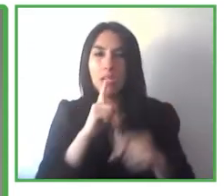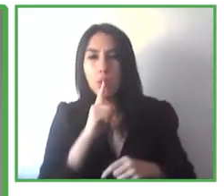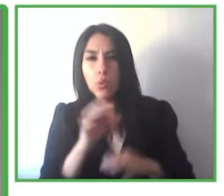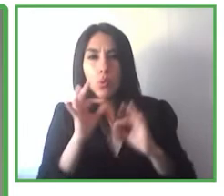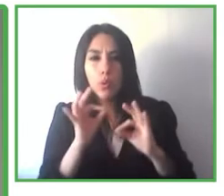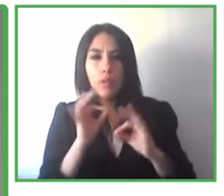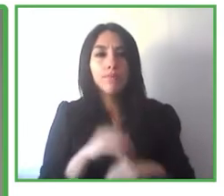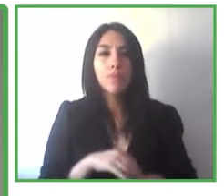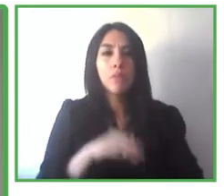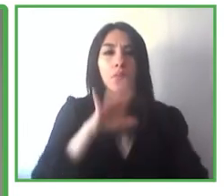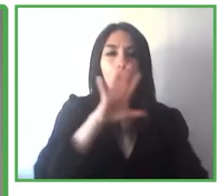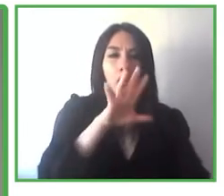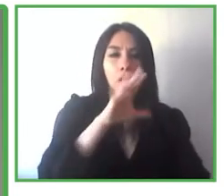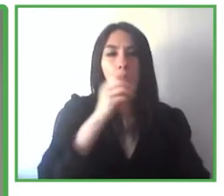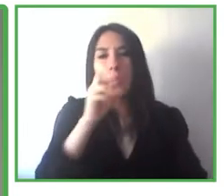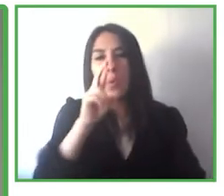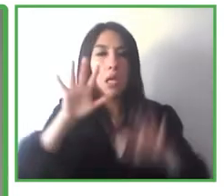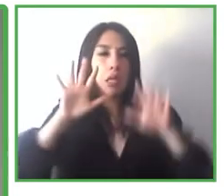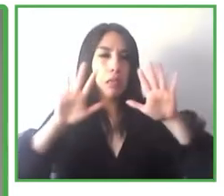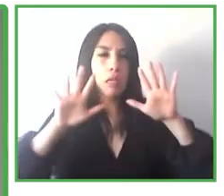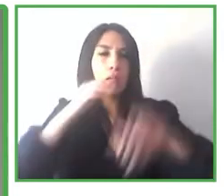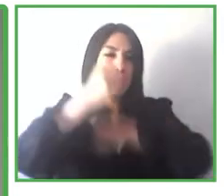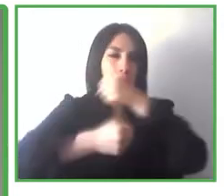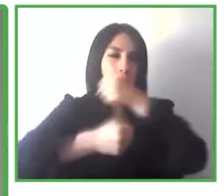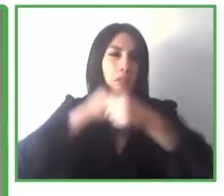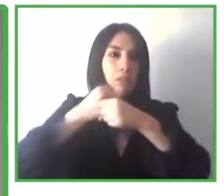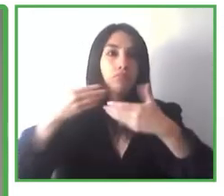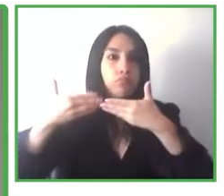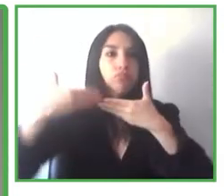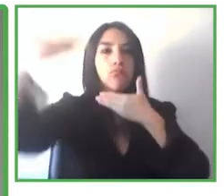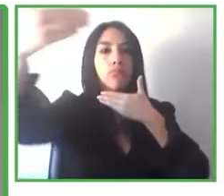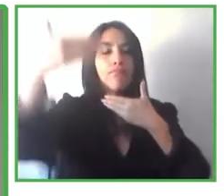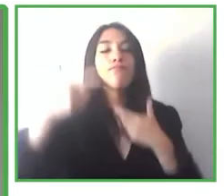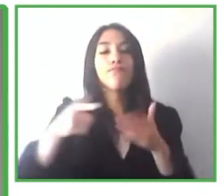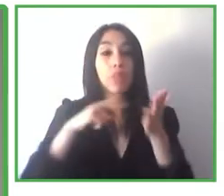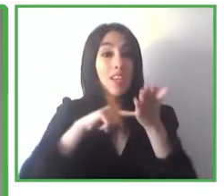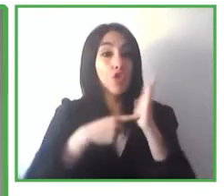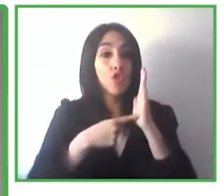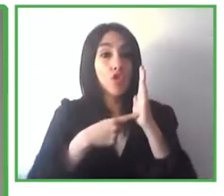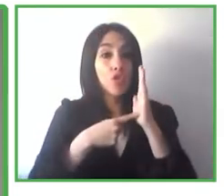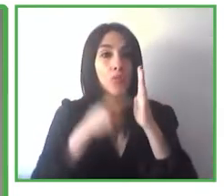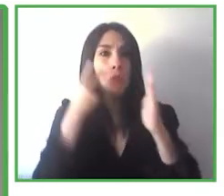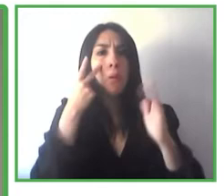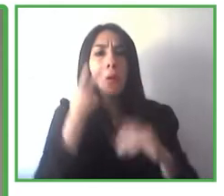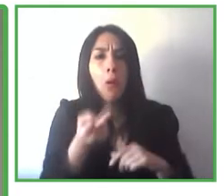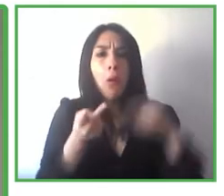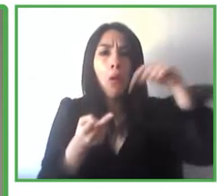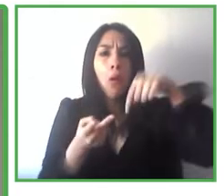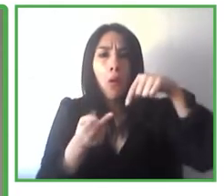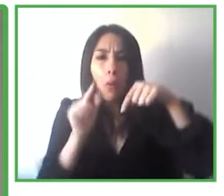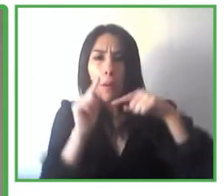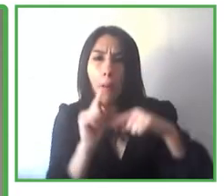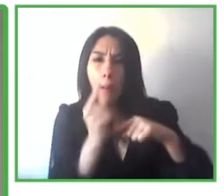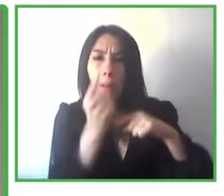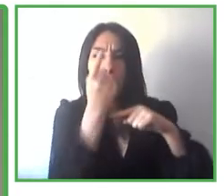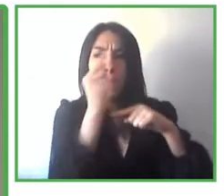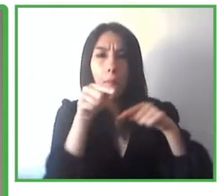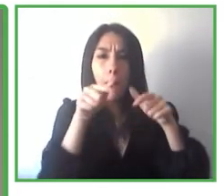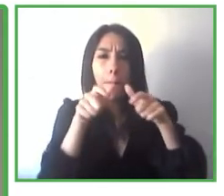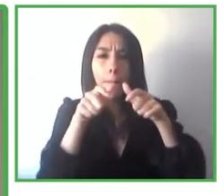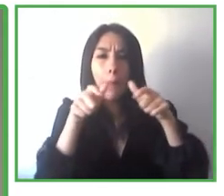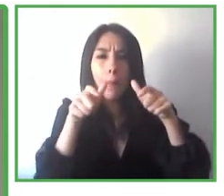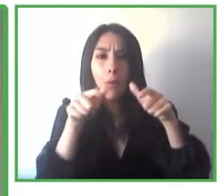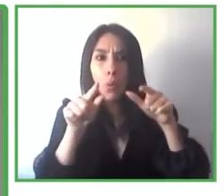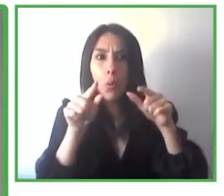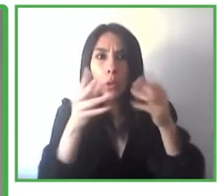pues hay tecnologías que hemos visto que han surgido, muy innovadoras y luego han desaparecido, y otras que aunque haya pasado